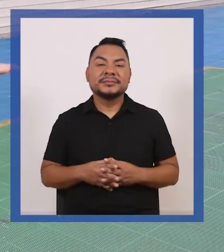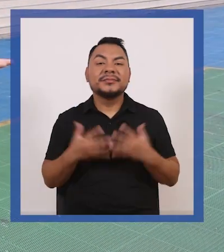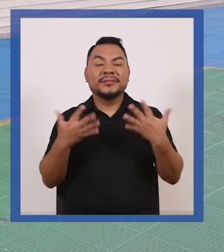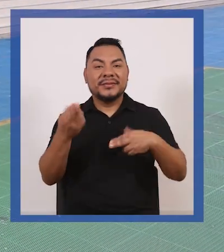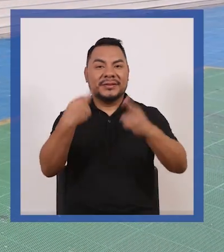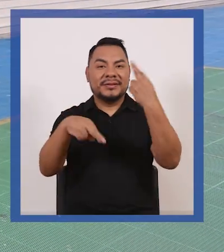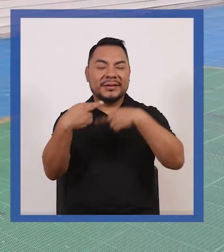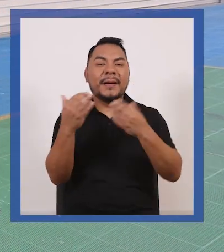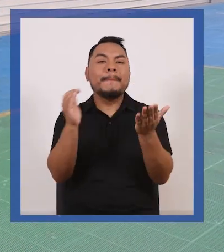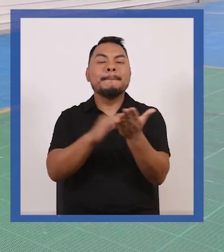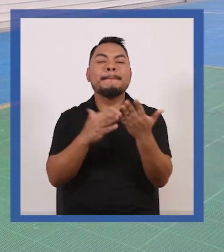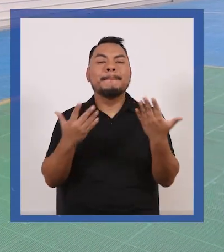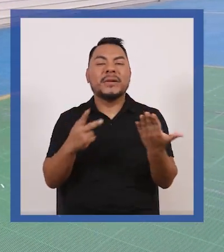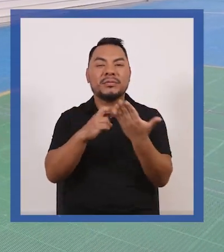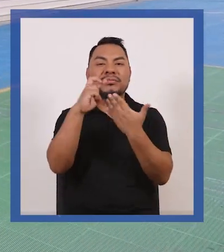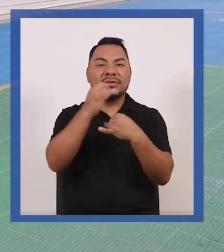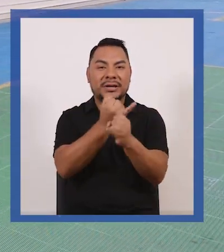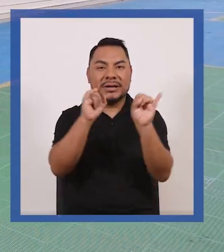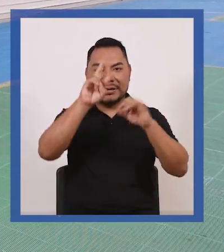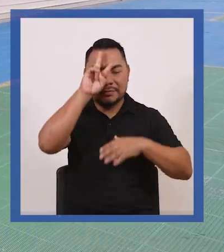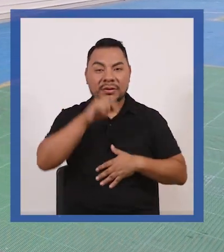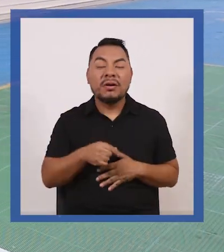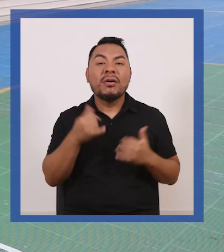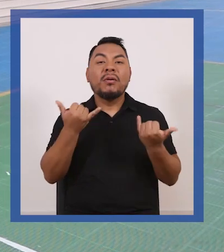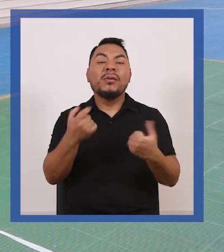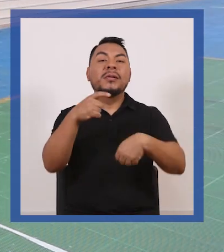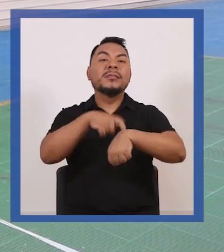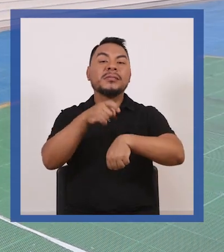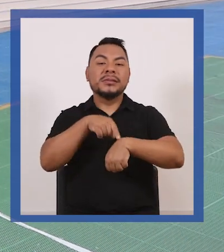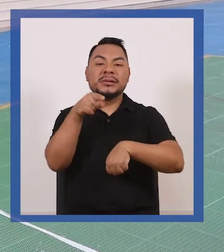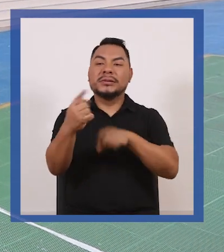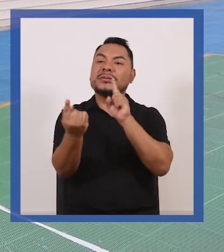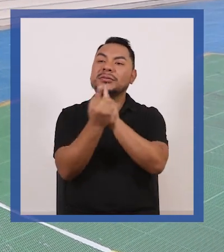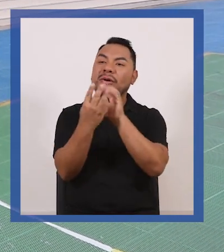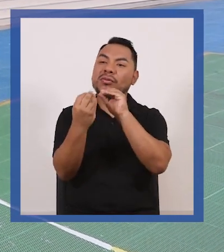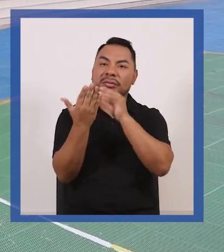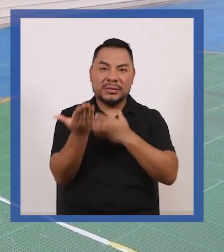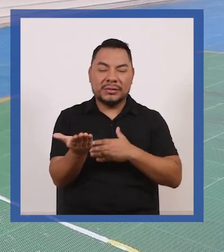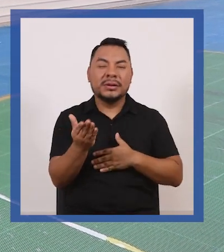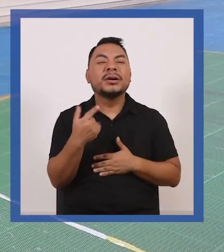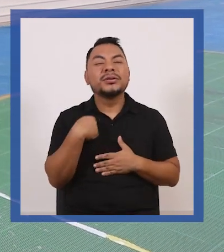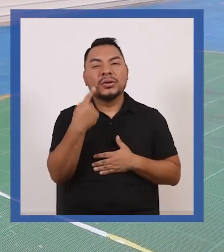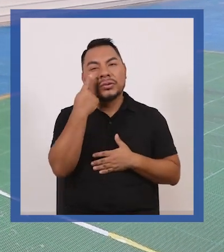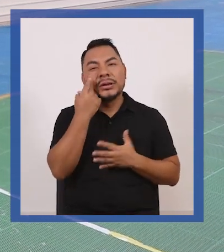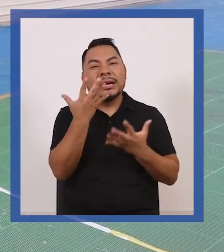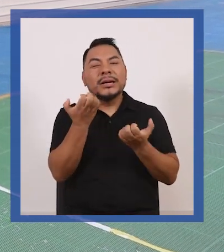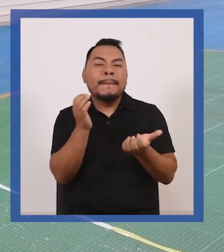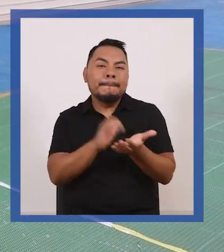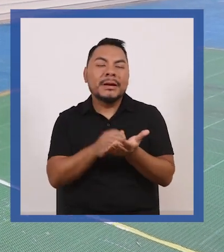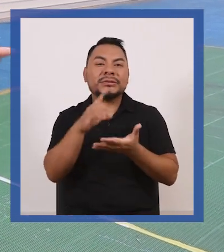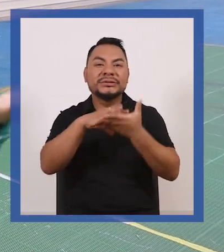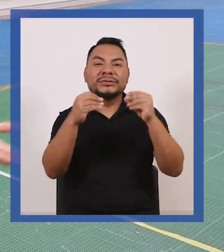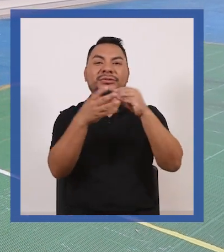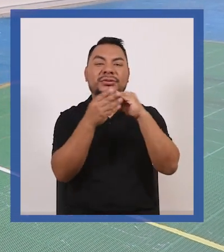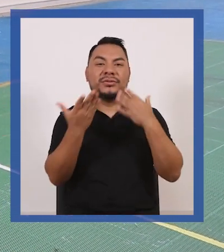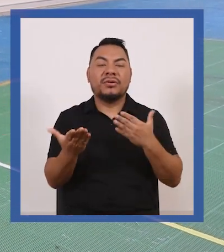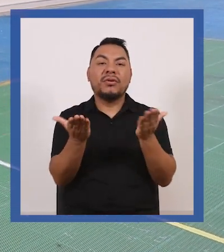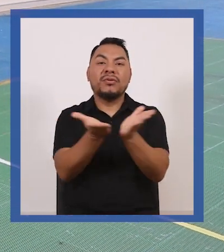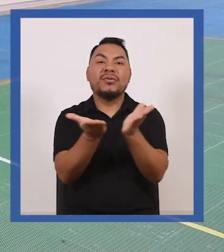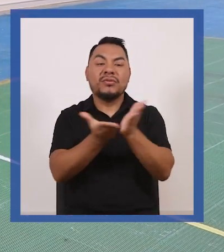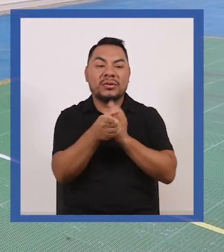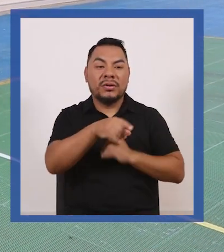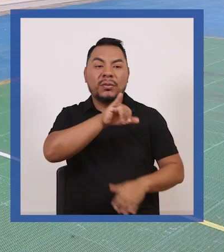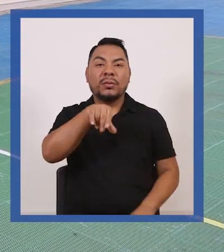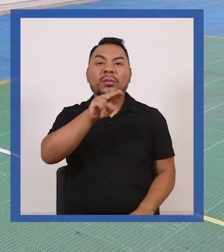Estamos de vuelta con más en Modo Bicentenario ha llegado el momento de la entrevista quiero conocer más sobre la historia del